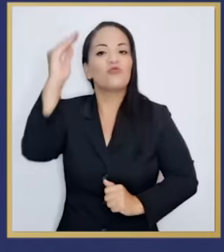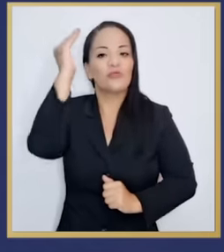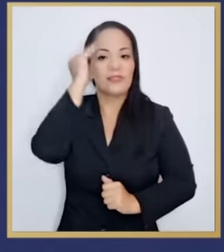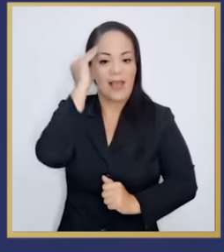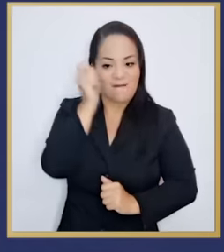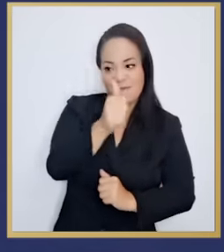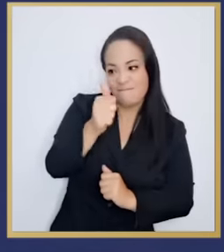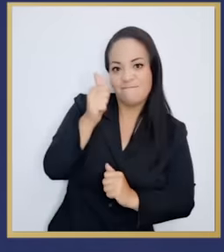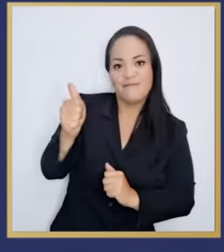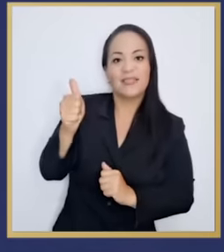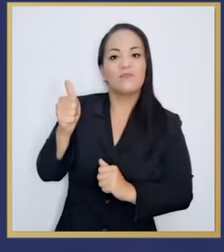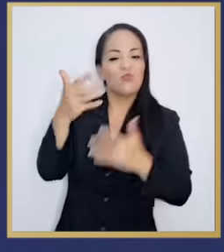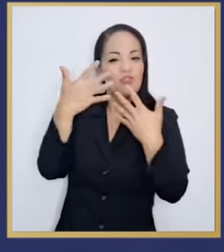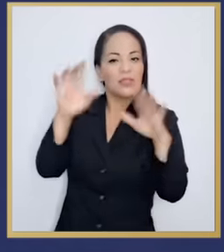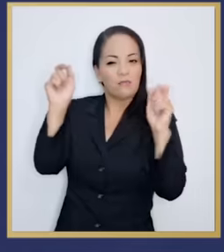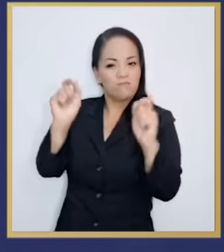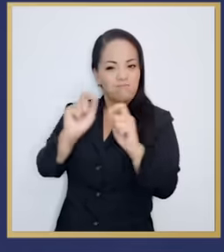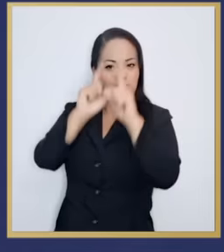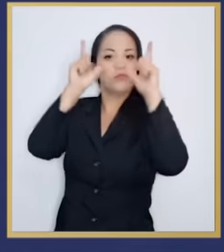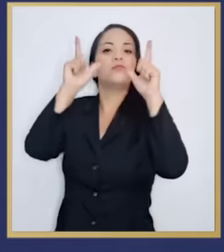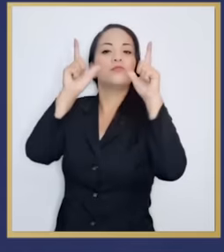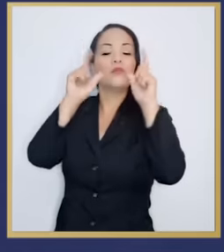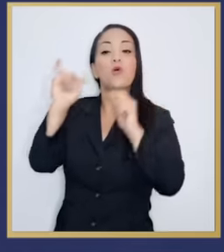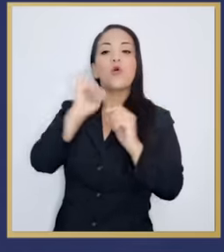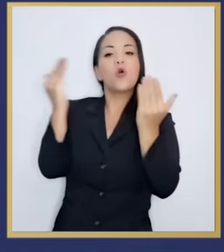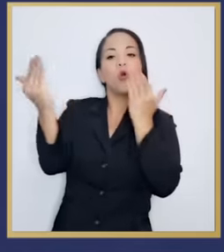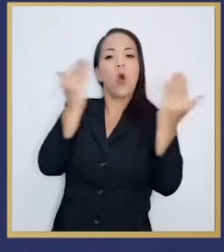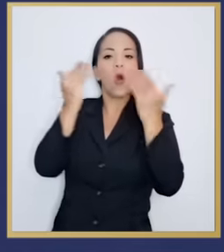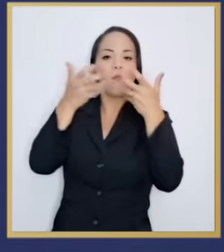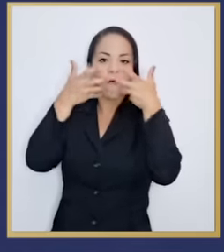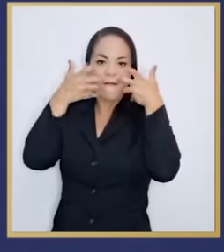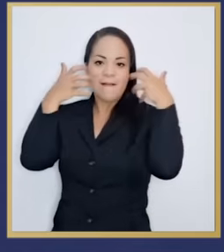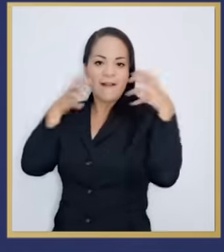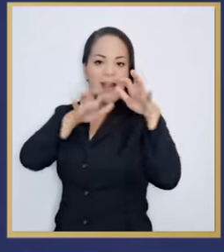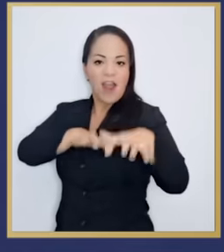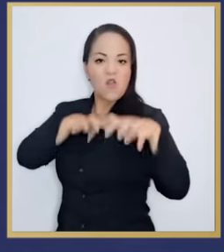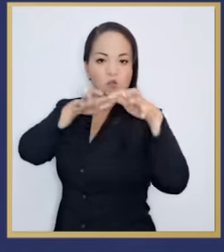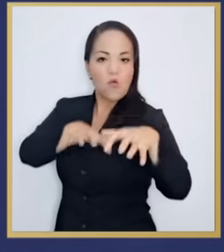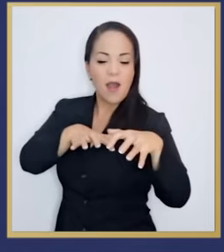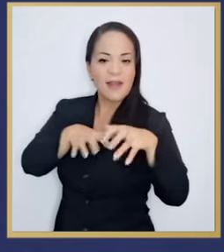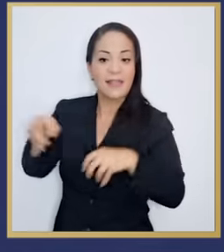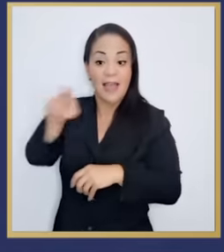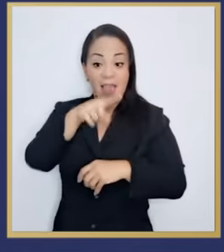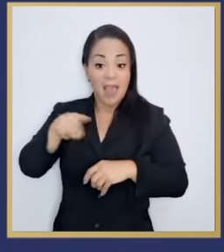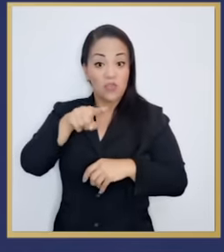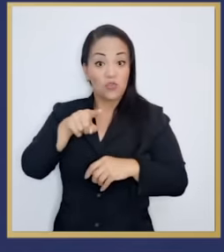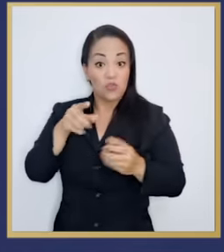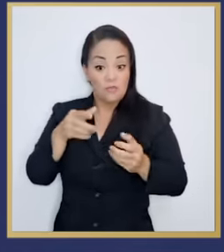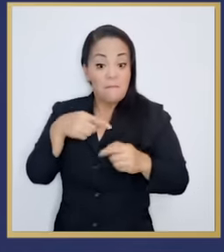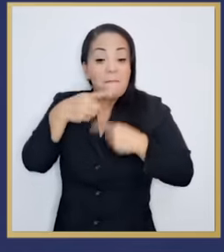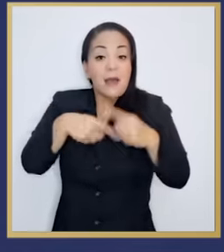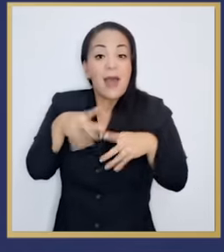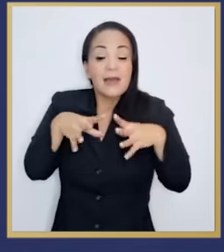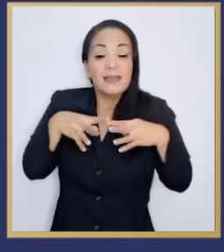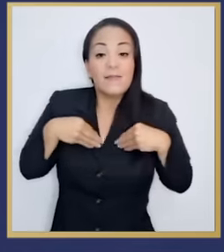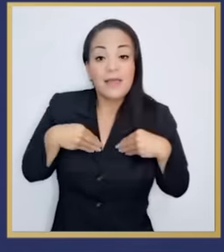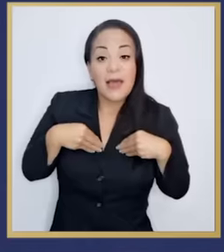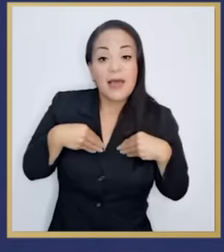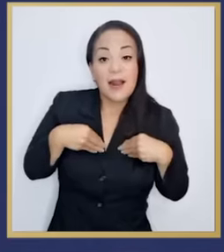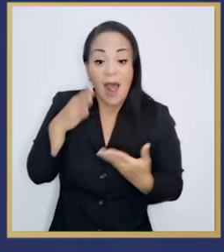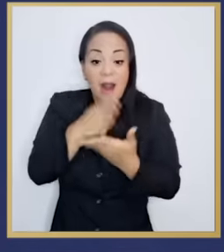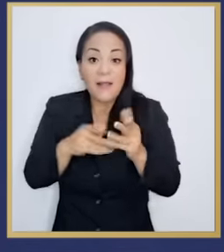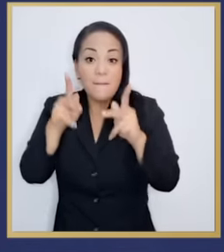despertaron jaguares y que no están dispuestos a que nadie les